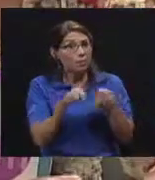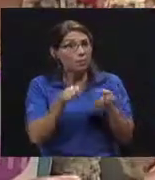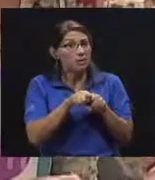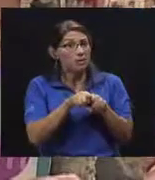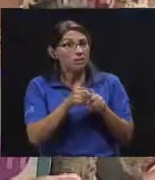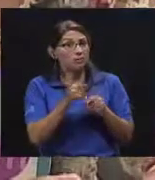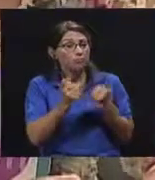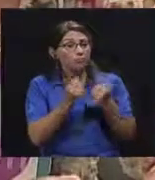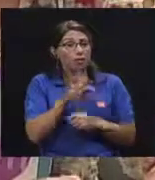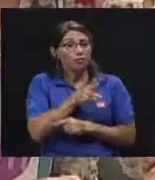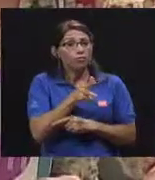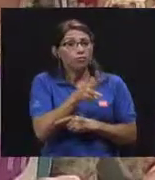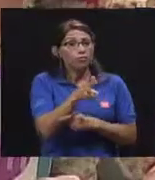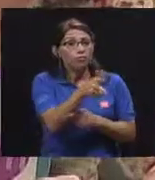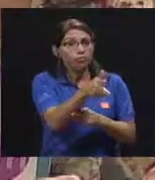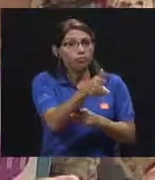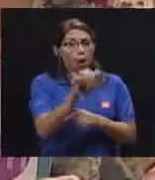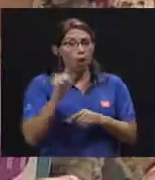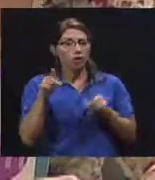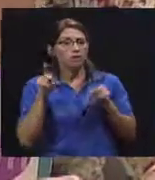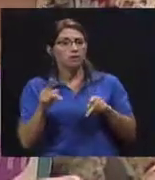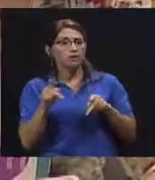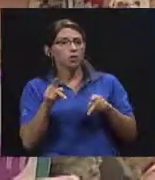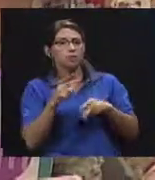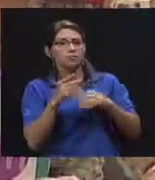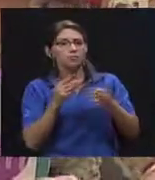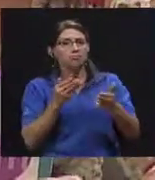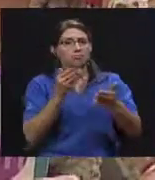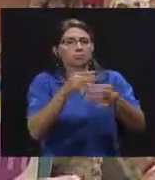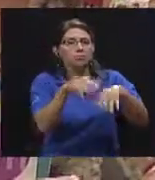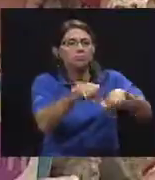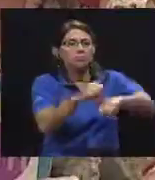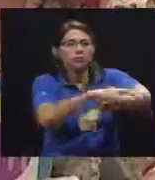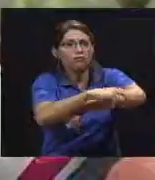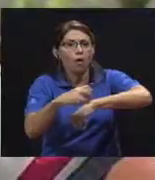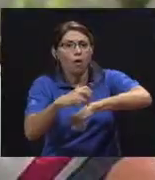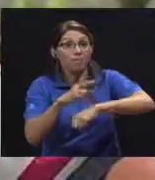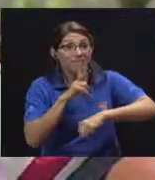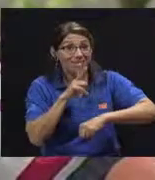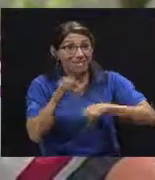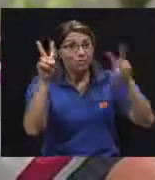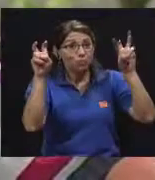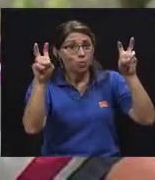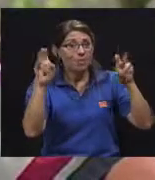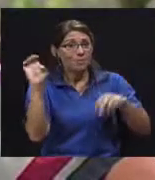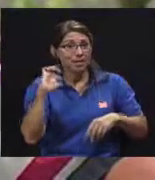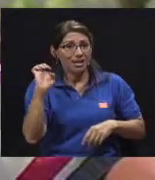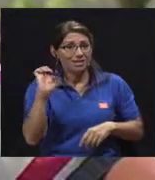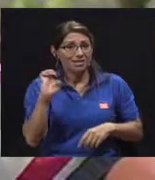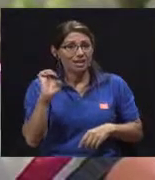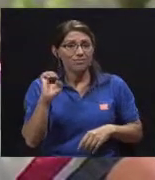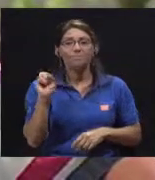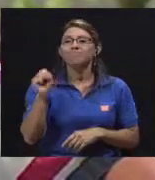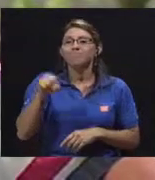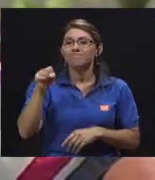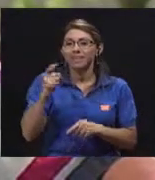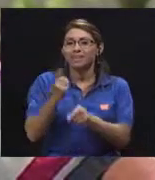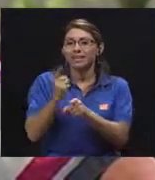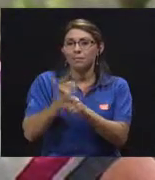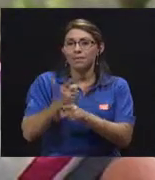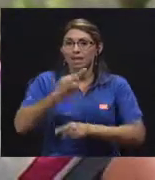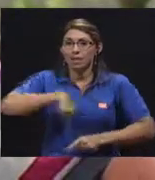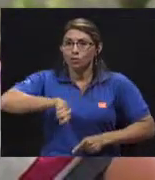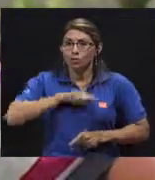situación, que es muy lamentable, por atender una supuesta emergencia. Exactamente, bueno, al menos en la zona de nosotros, que